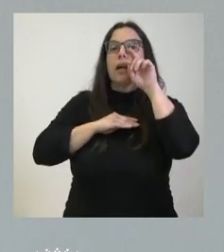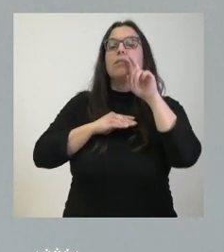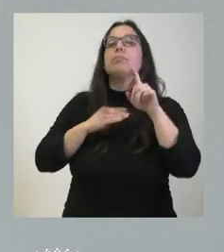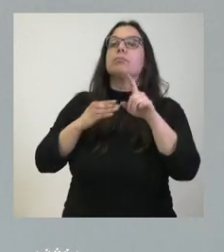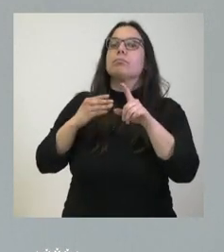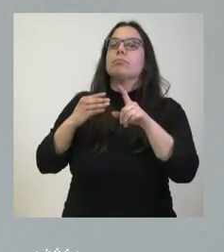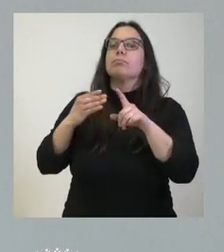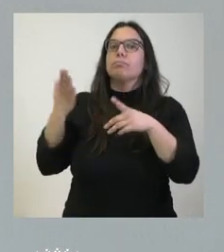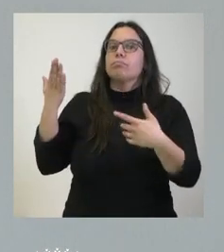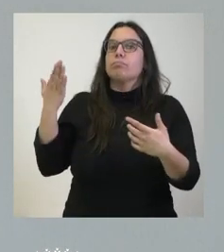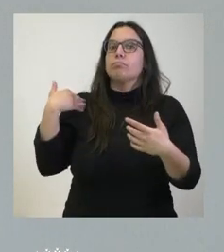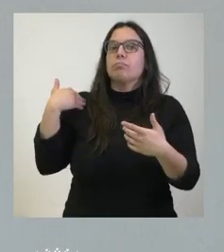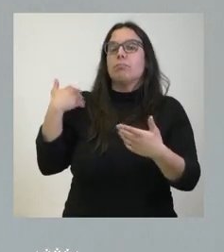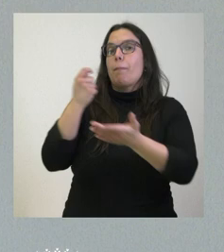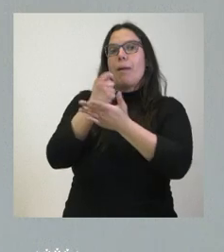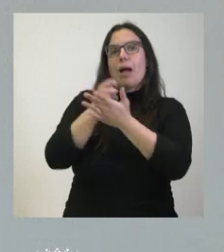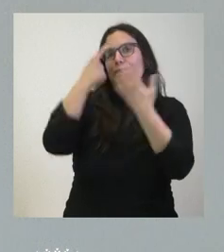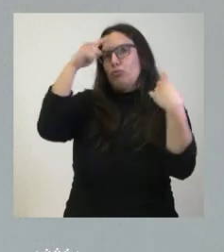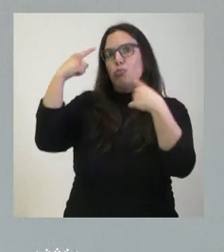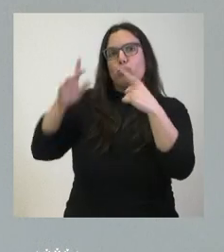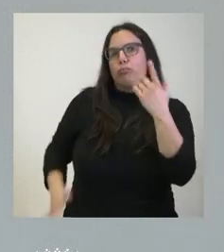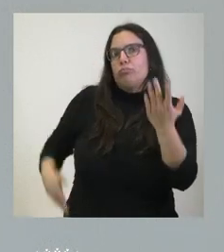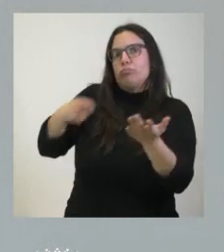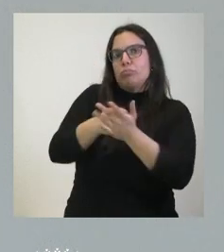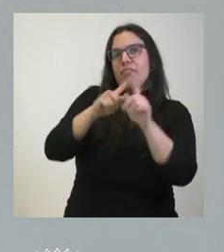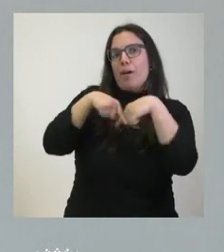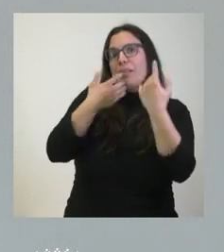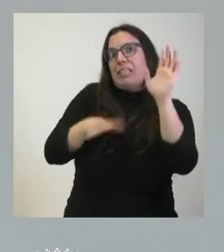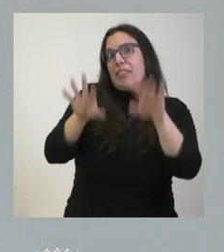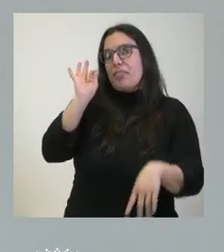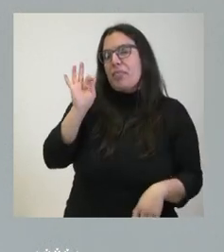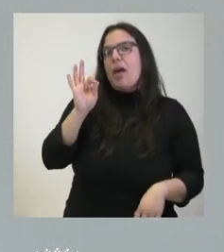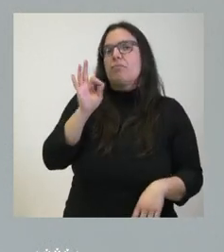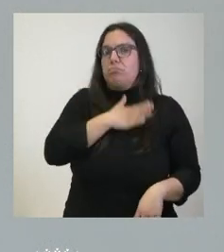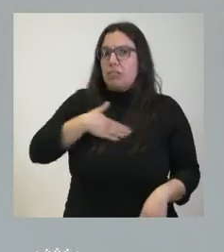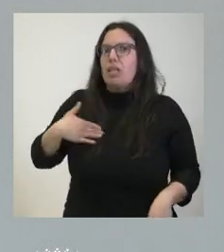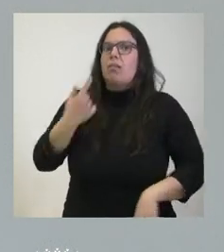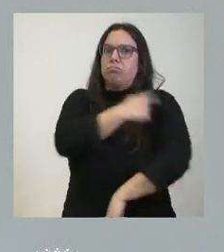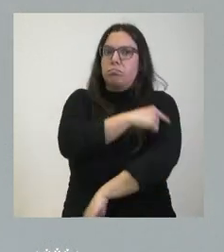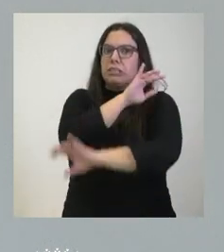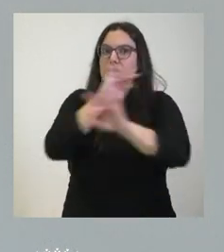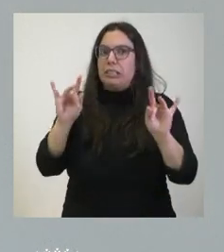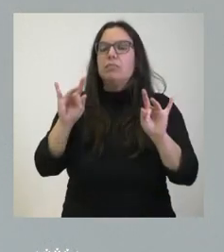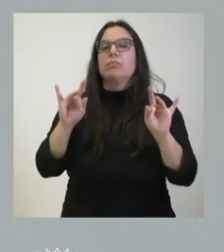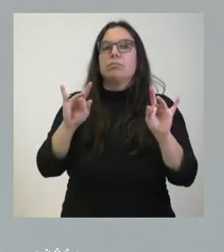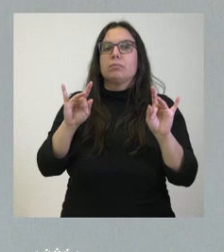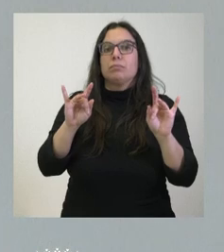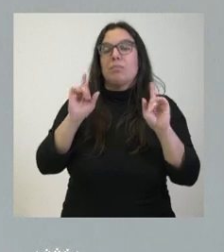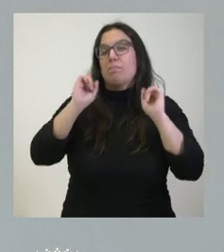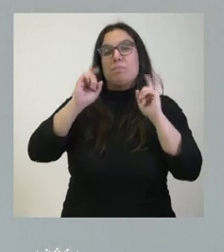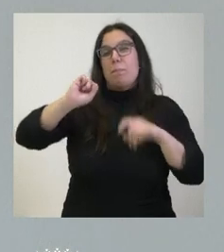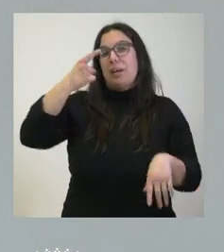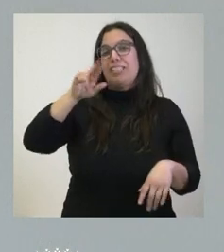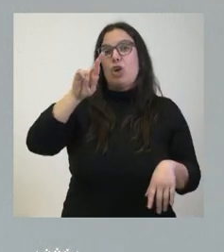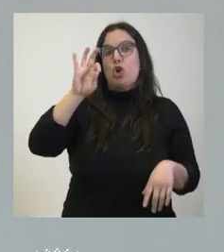siendo financiadas por parte de las propias familias cuando decidían su aplicación a los recién nacidos particularmente el caso de rotavirus